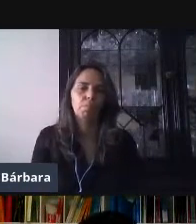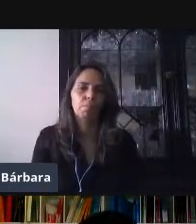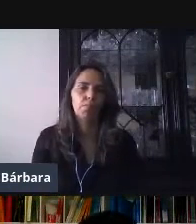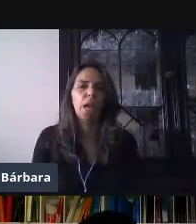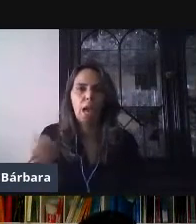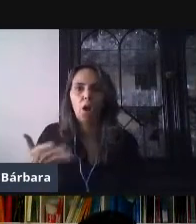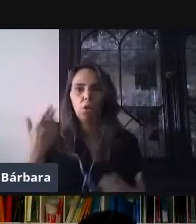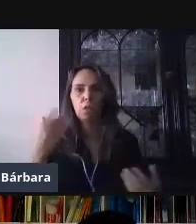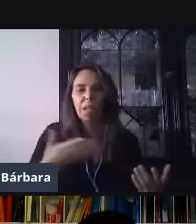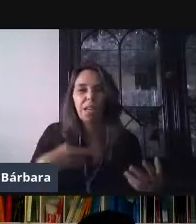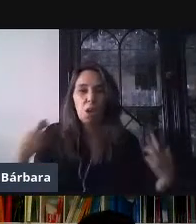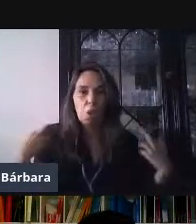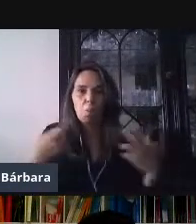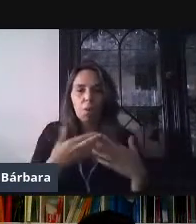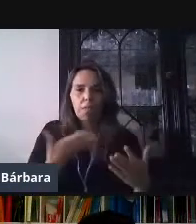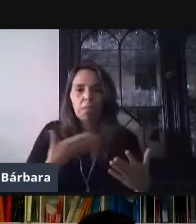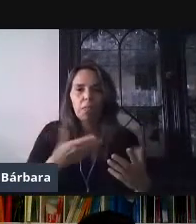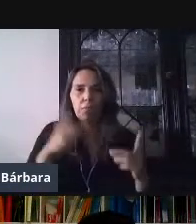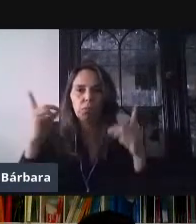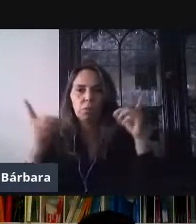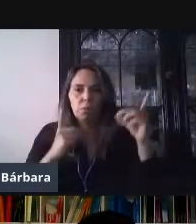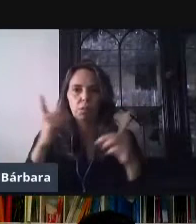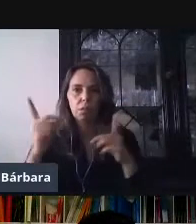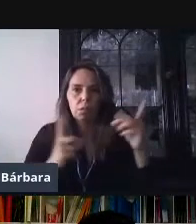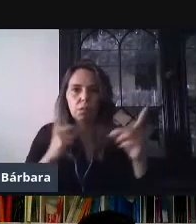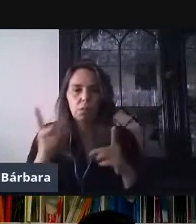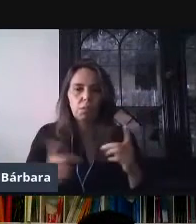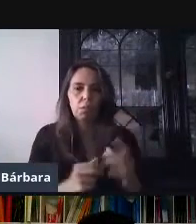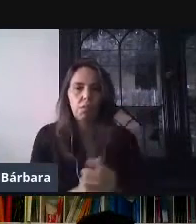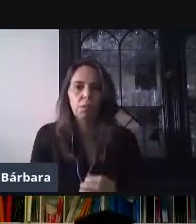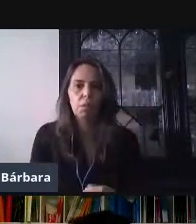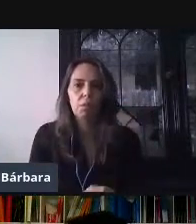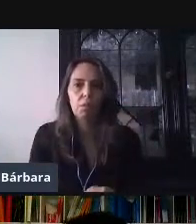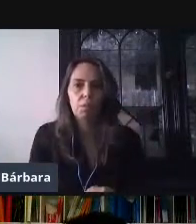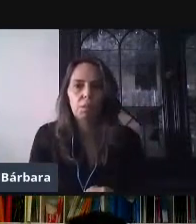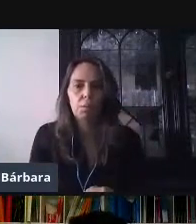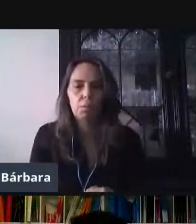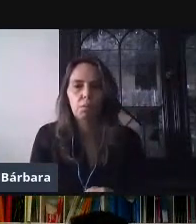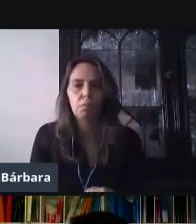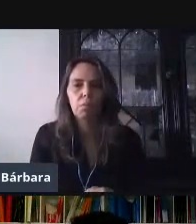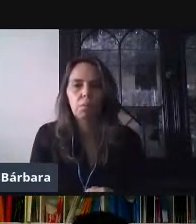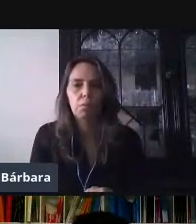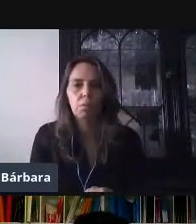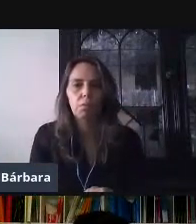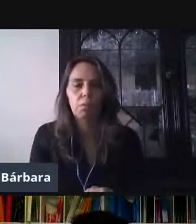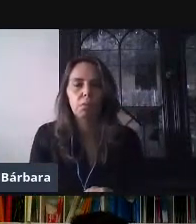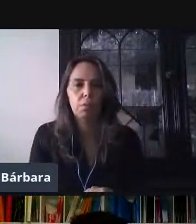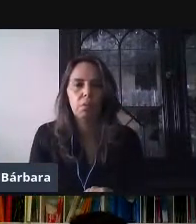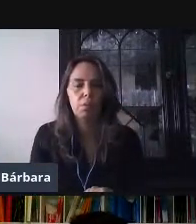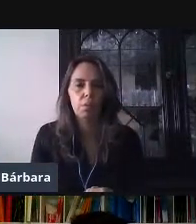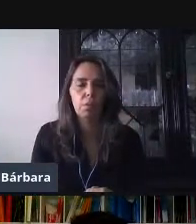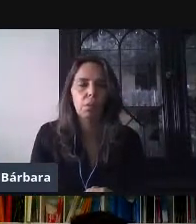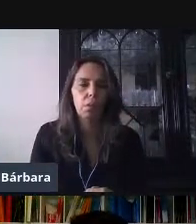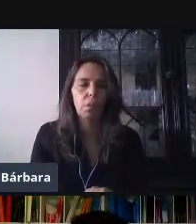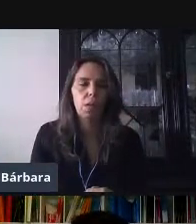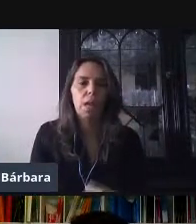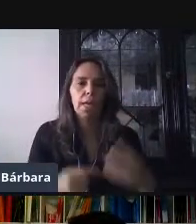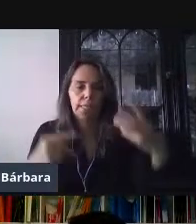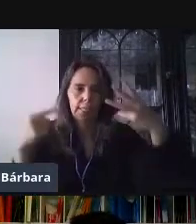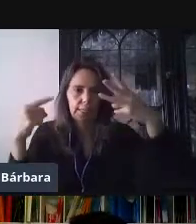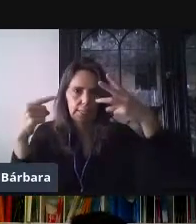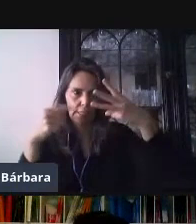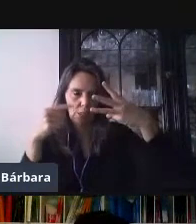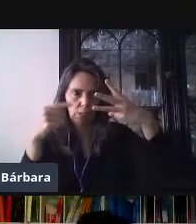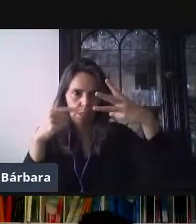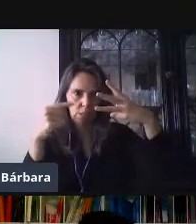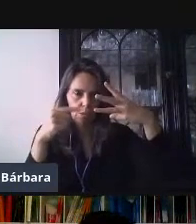haciendo. Maestros, maestros, muchas gracias igual por compartir eso. Muchas gracias, Carlos. Y sí, también la tercera opción, también sí,